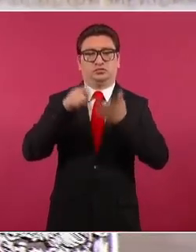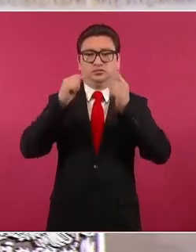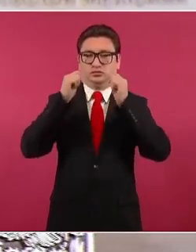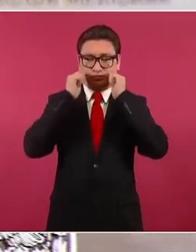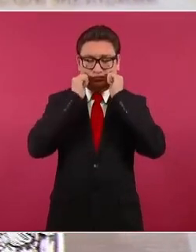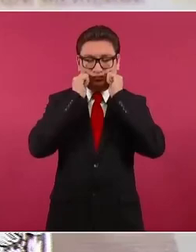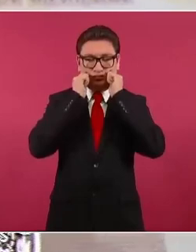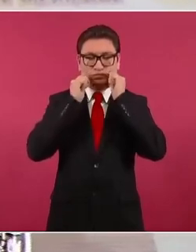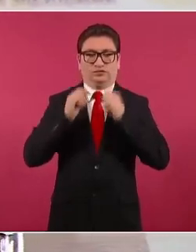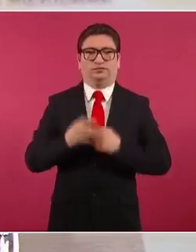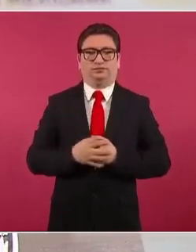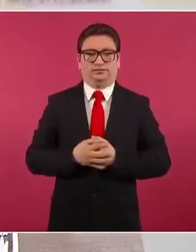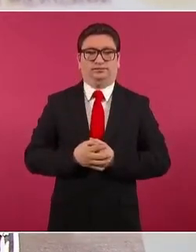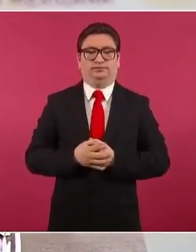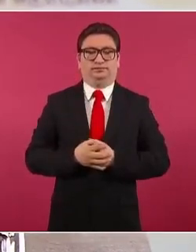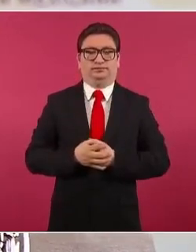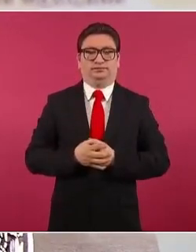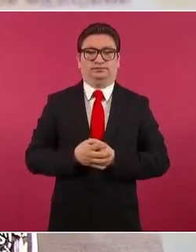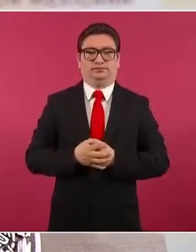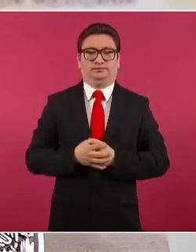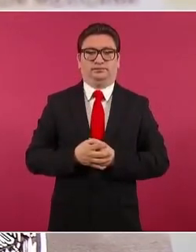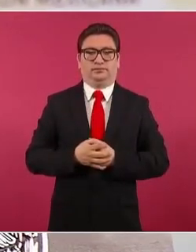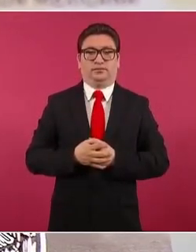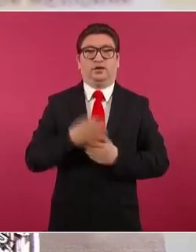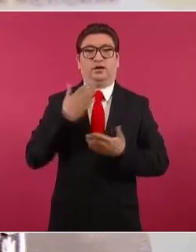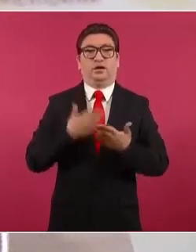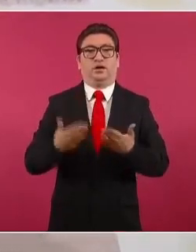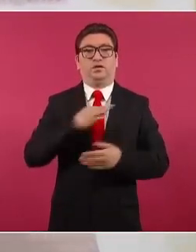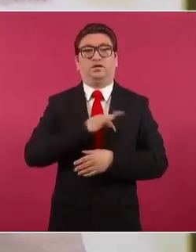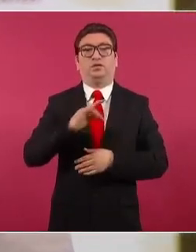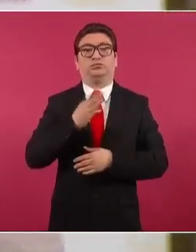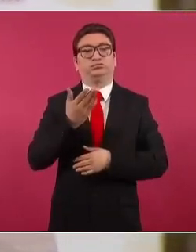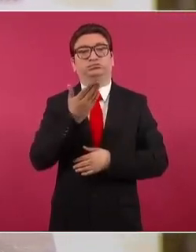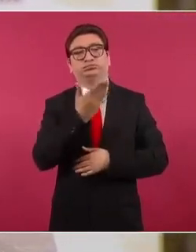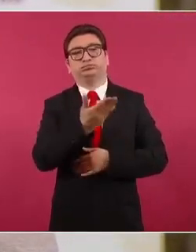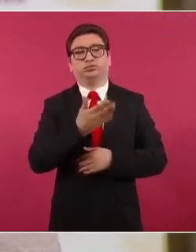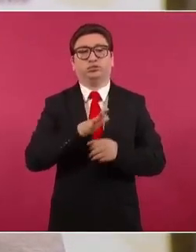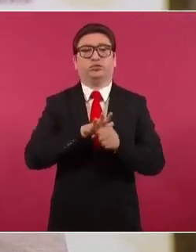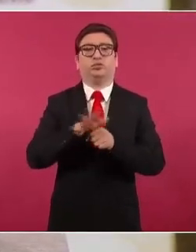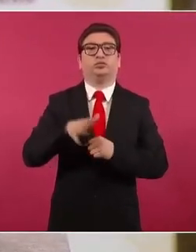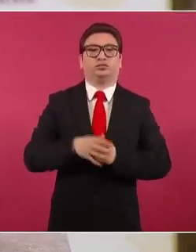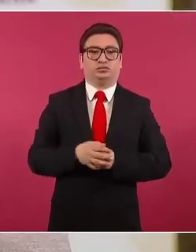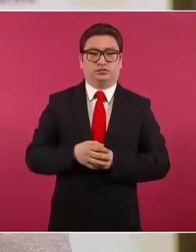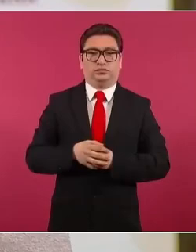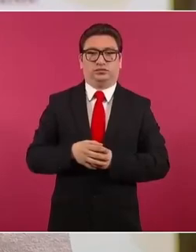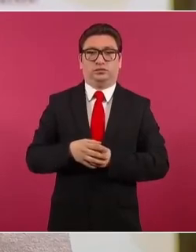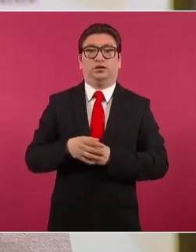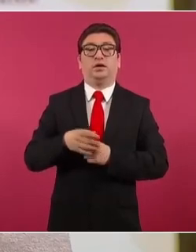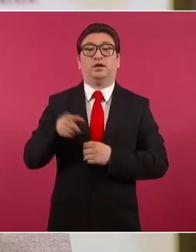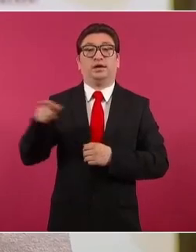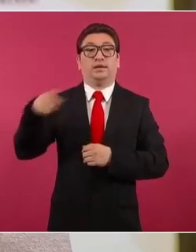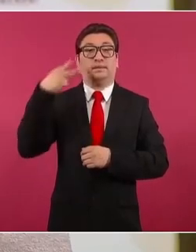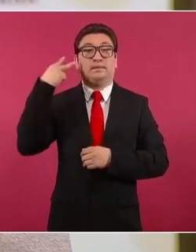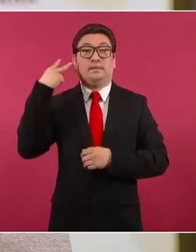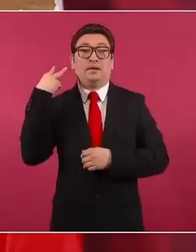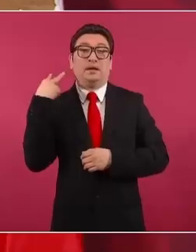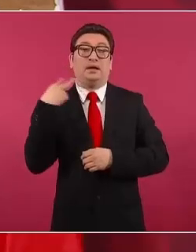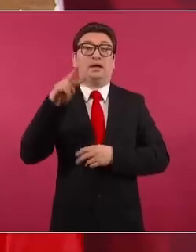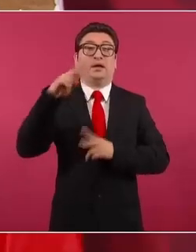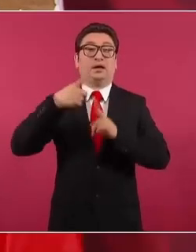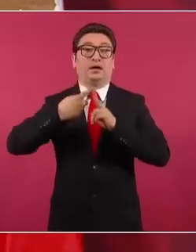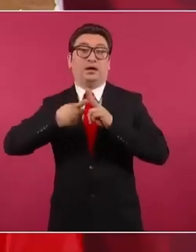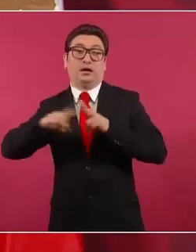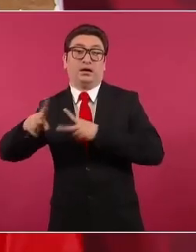que se está pidiendo es que no se haga la travesía y en